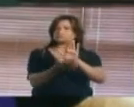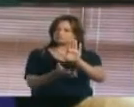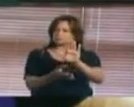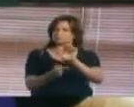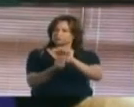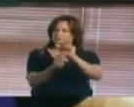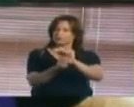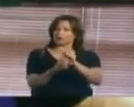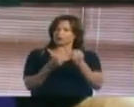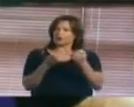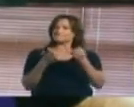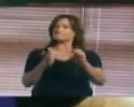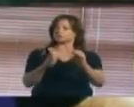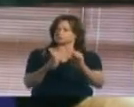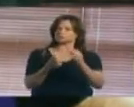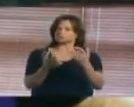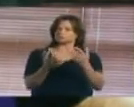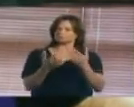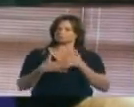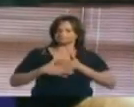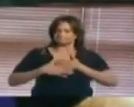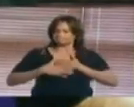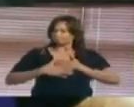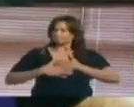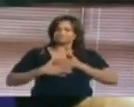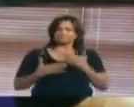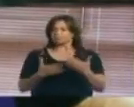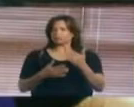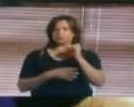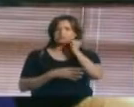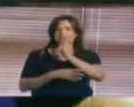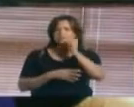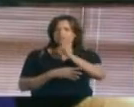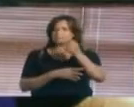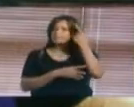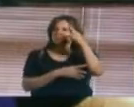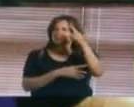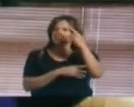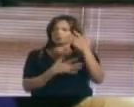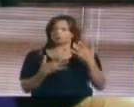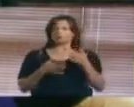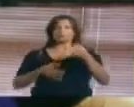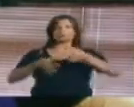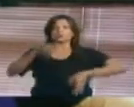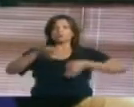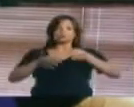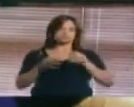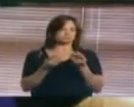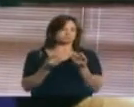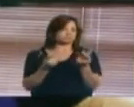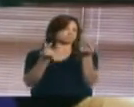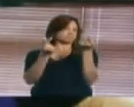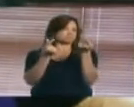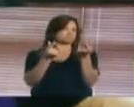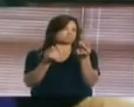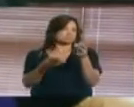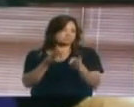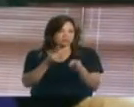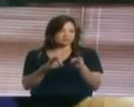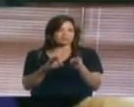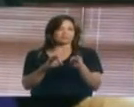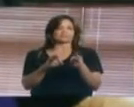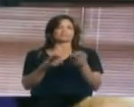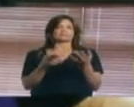su esfuerzo y su tesón cotidiano para que tengamos una noticia pronta, ágil,